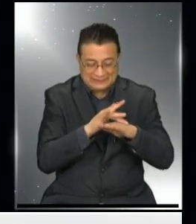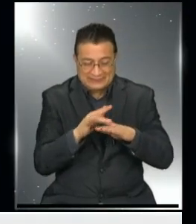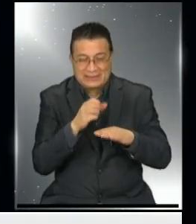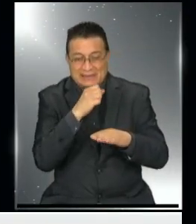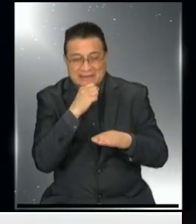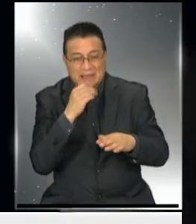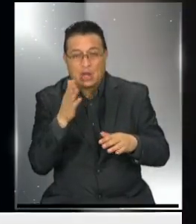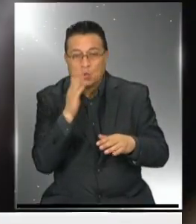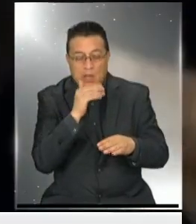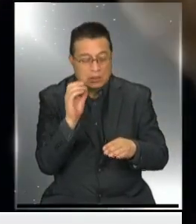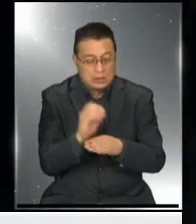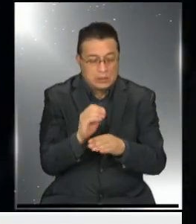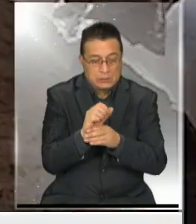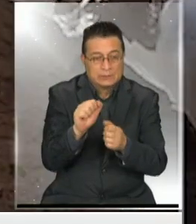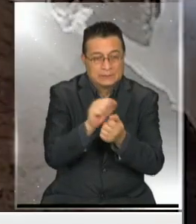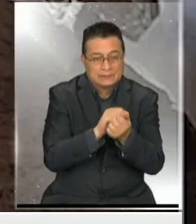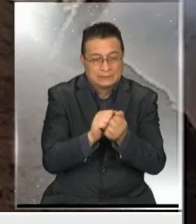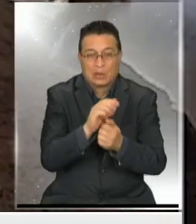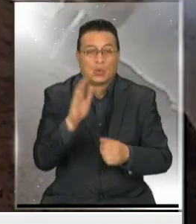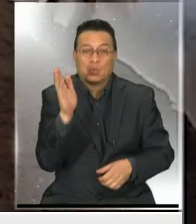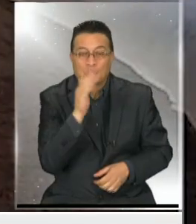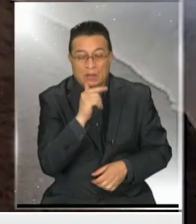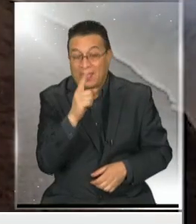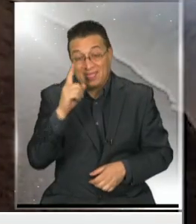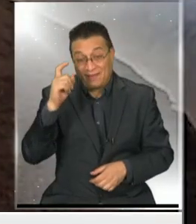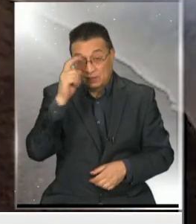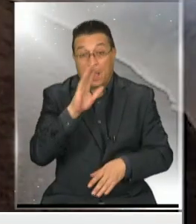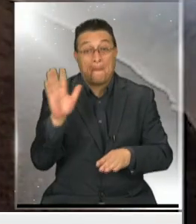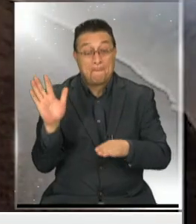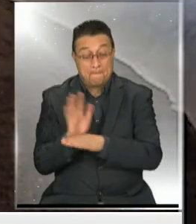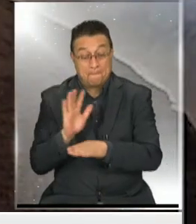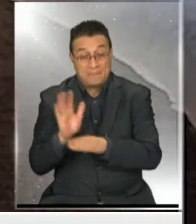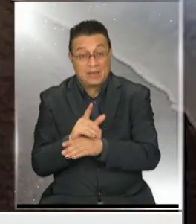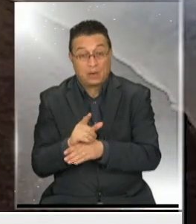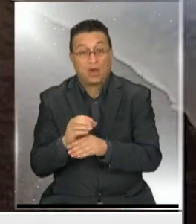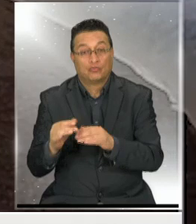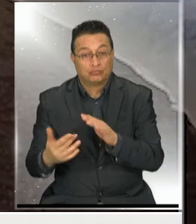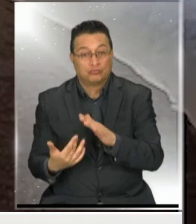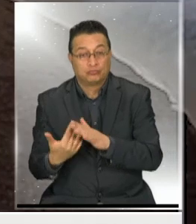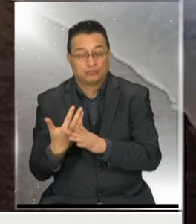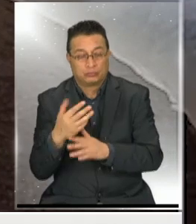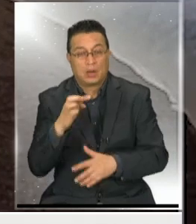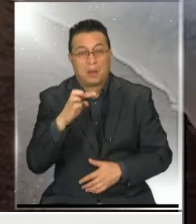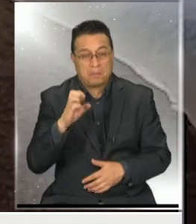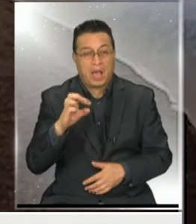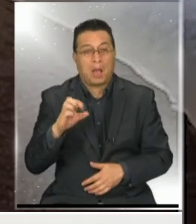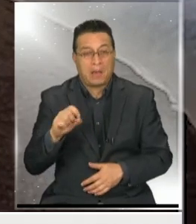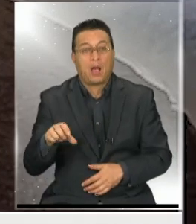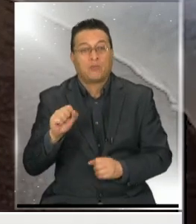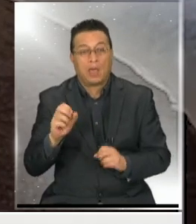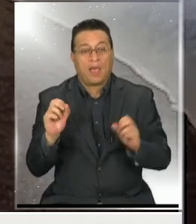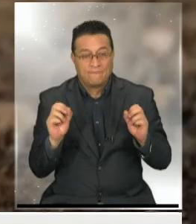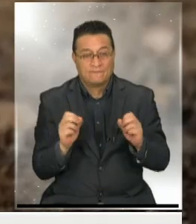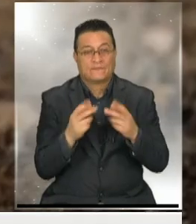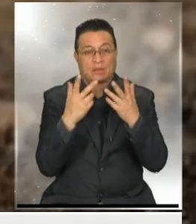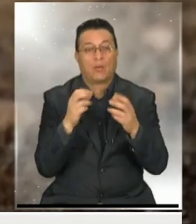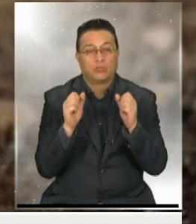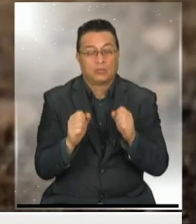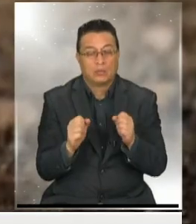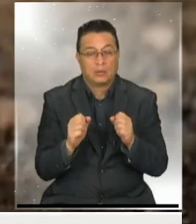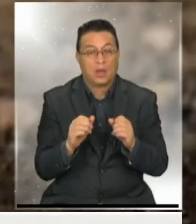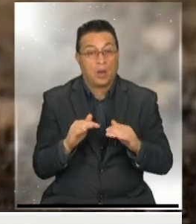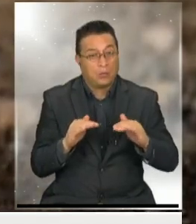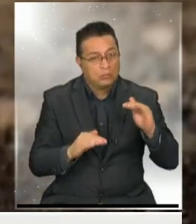suelo, no hay nutrientes, no hay nitrógeno. Es muy difícil. Bueno, en la película al menos cosecha algunas papas y logra sobrevivir. Algunos se han preguntado,